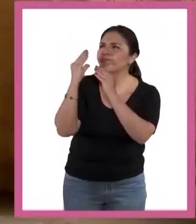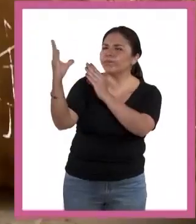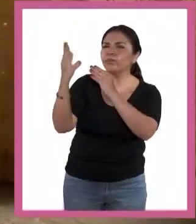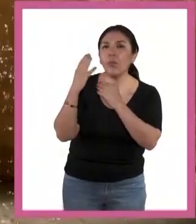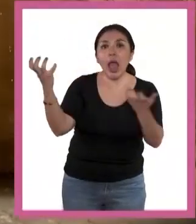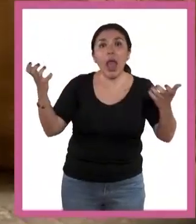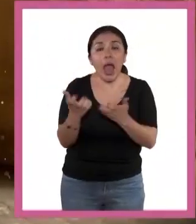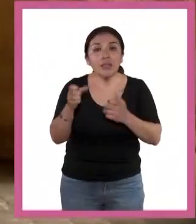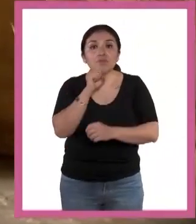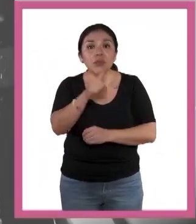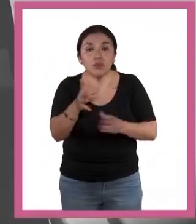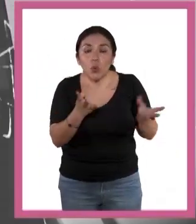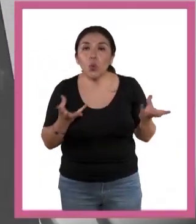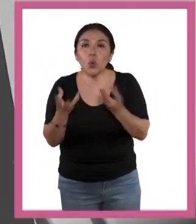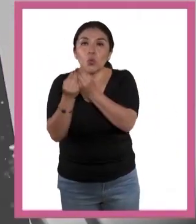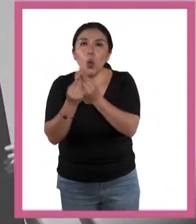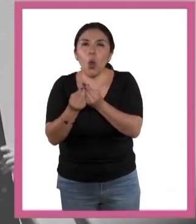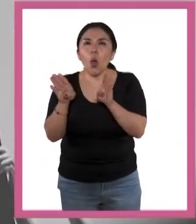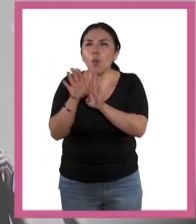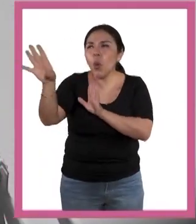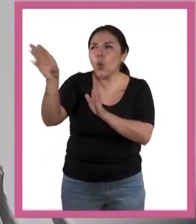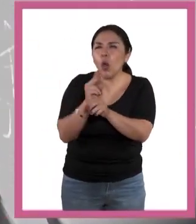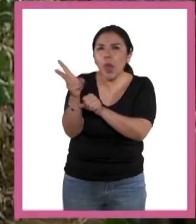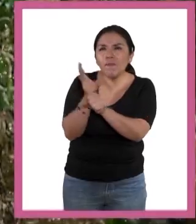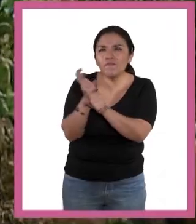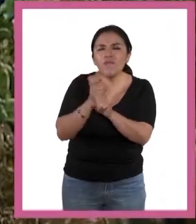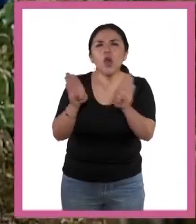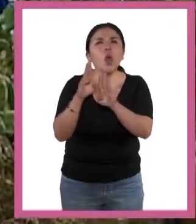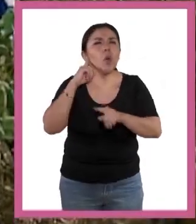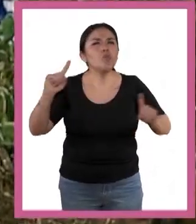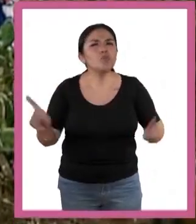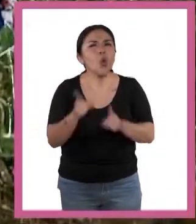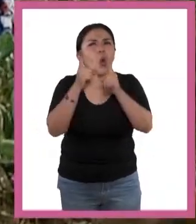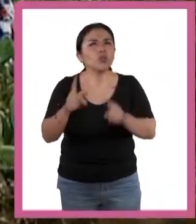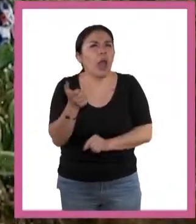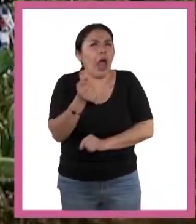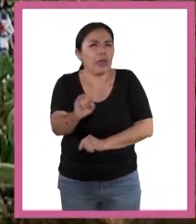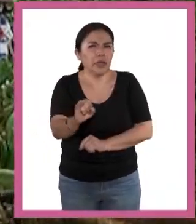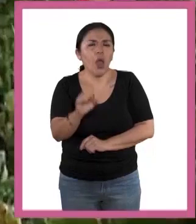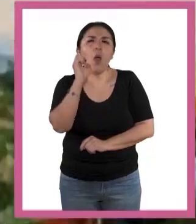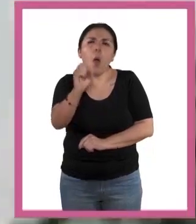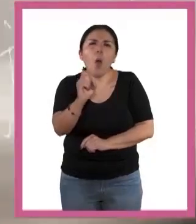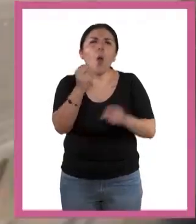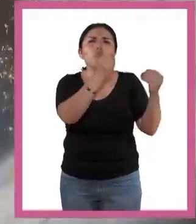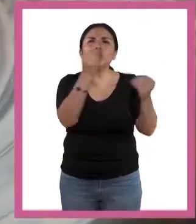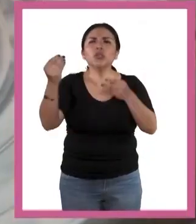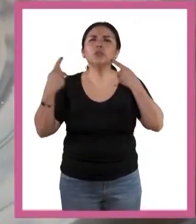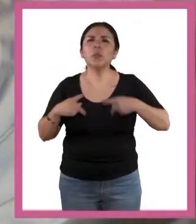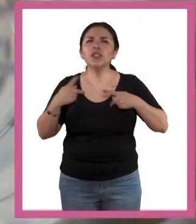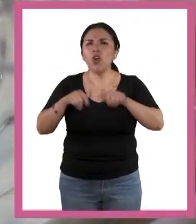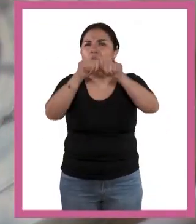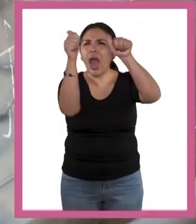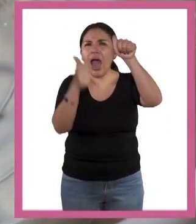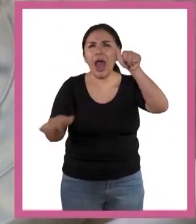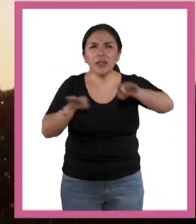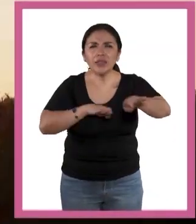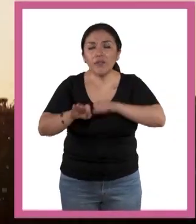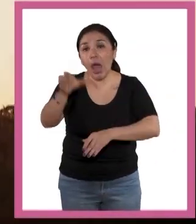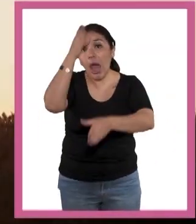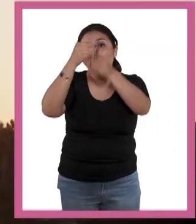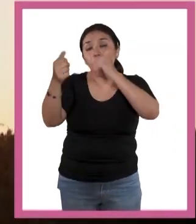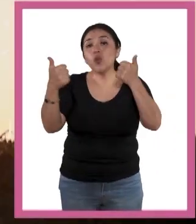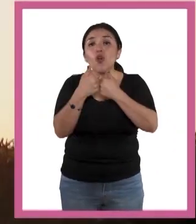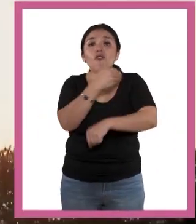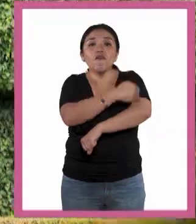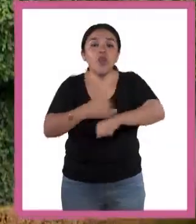se dedican a eso, como hacen algunas personas músicas en la banda del pueblo, o muchas personas artesanas que aprenden